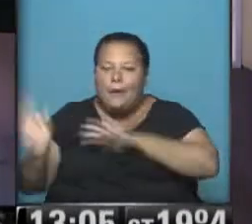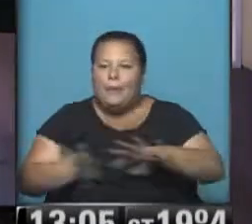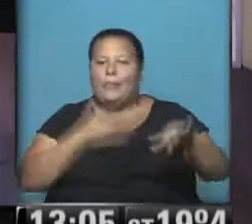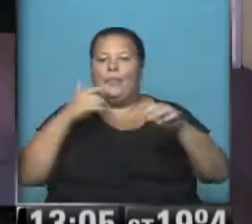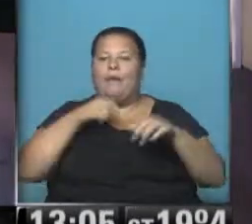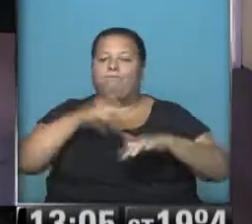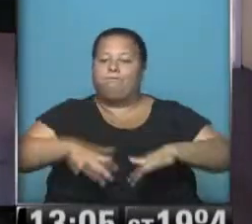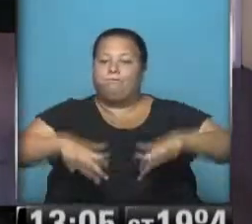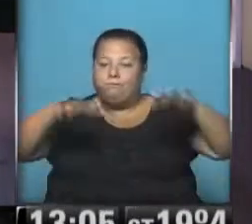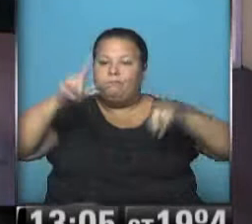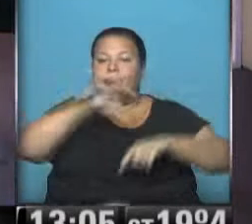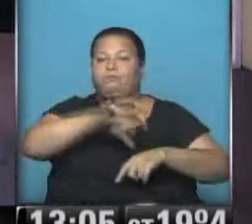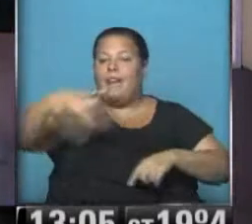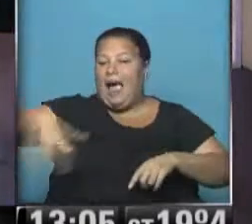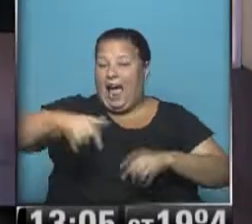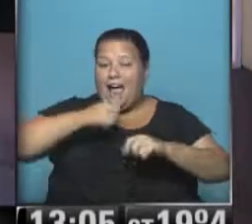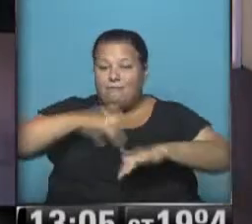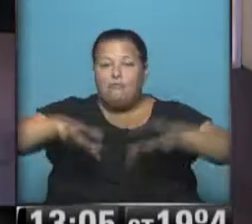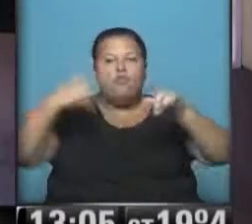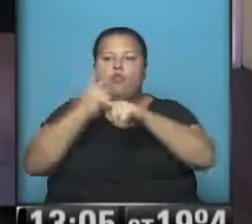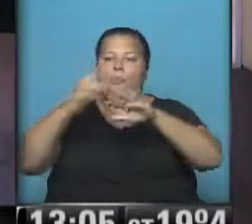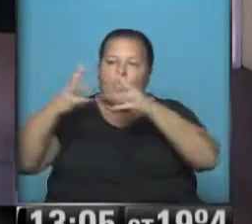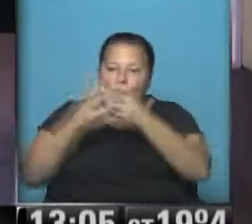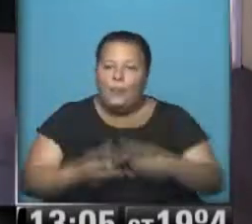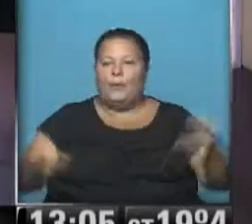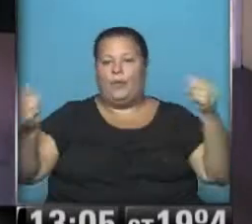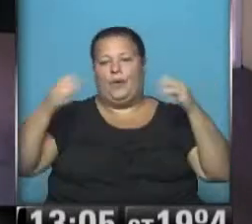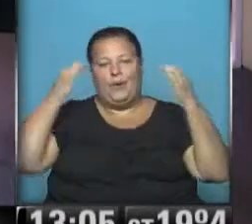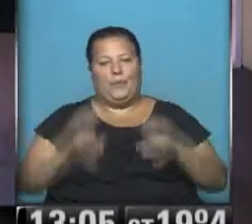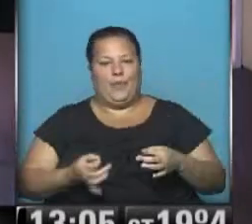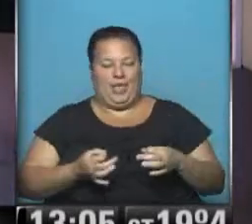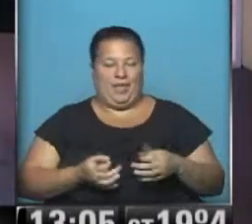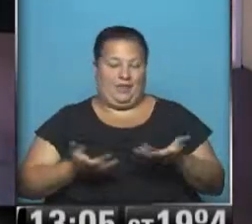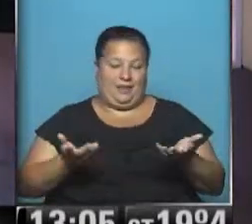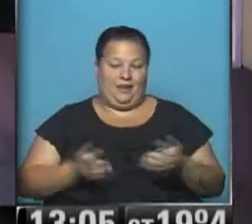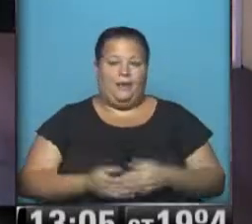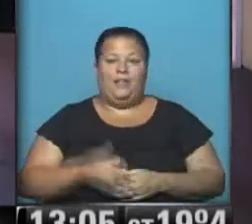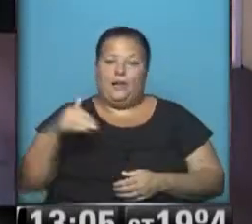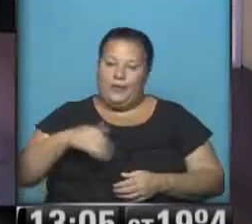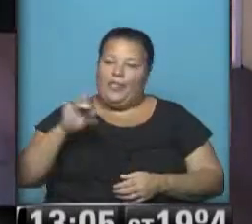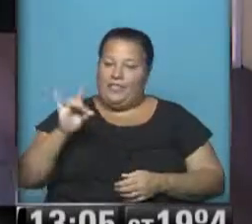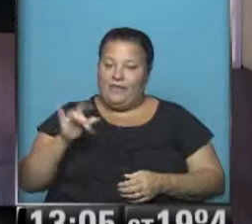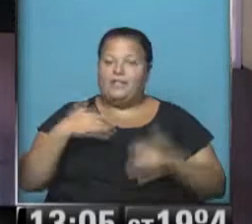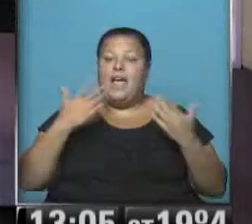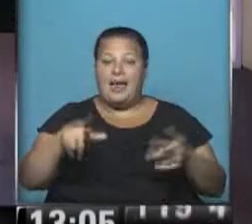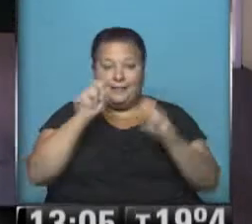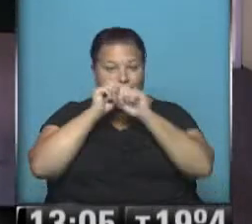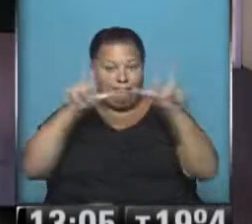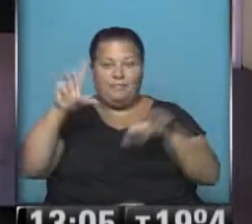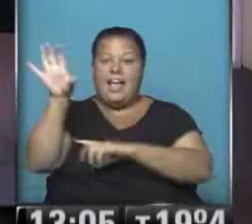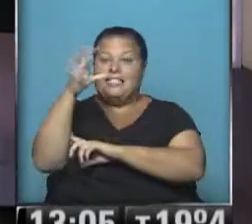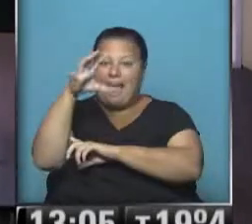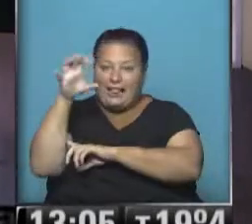tenemos acumulada en distintas calles salir de la ciudad con facilidad, por supuesto. Y esta es la imagen de